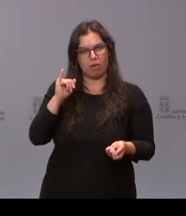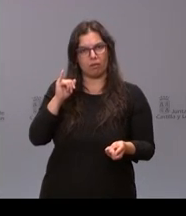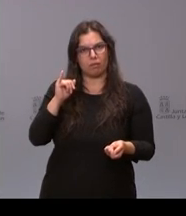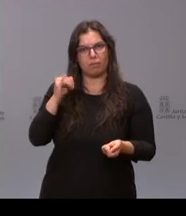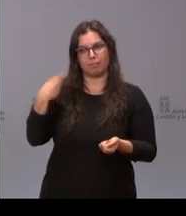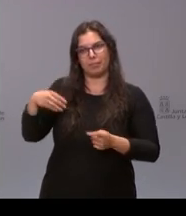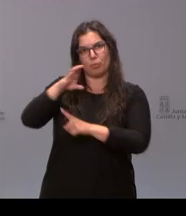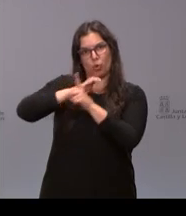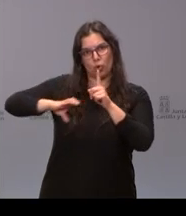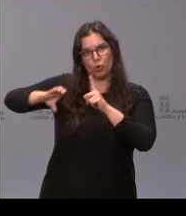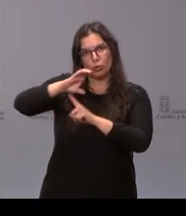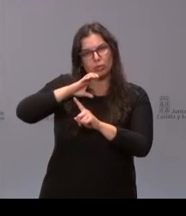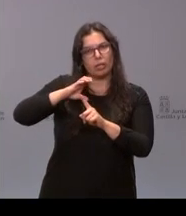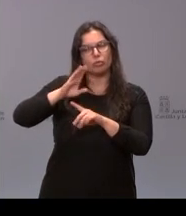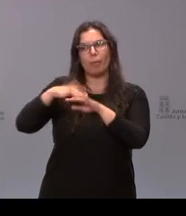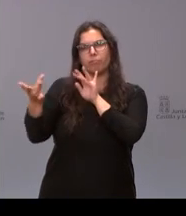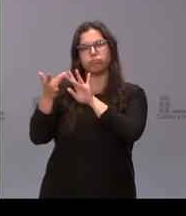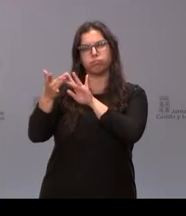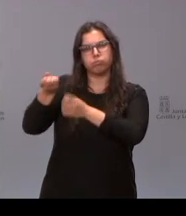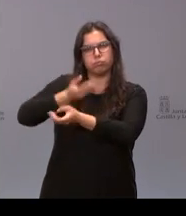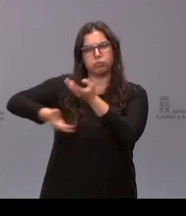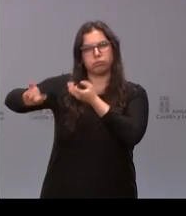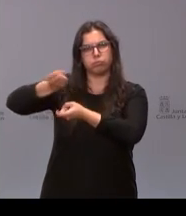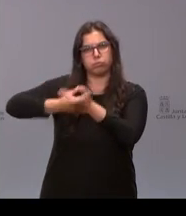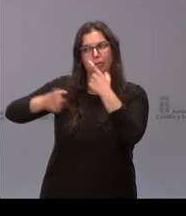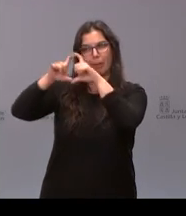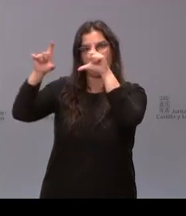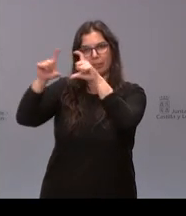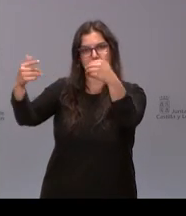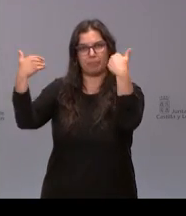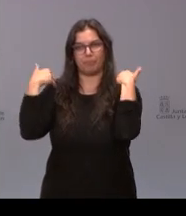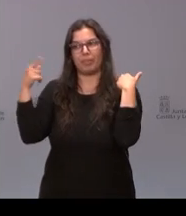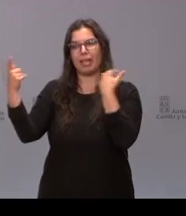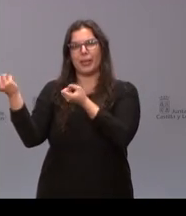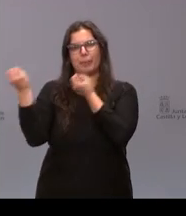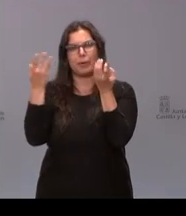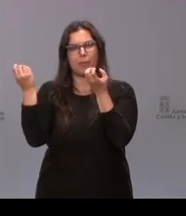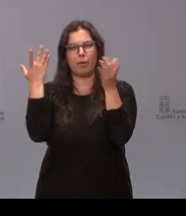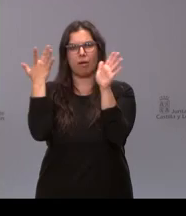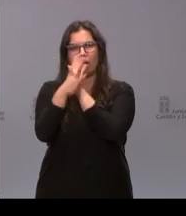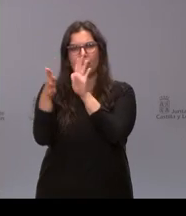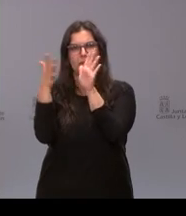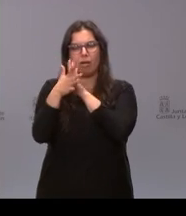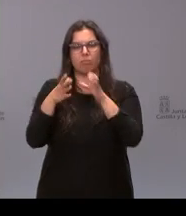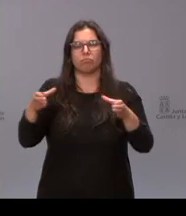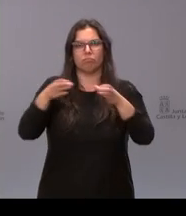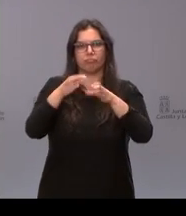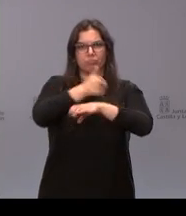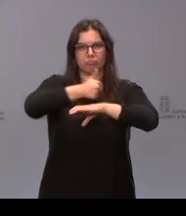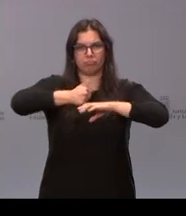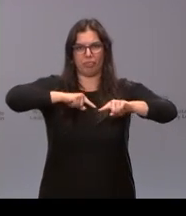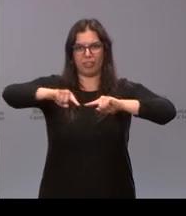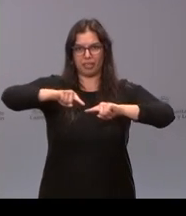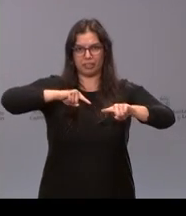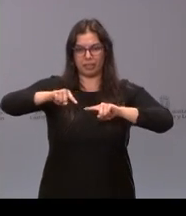contexto que en el contexto de interacción con la concesionaria rinde cuentas ante los órganos directivos que